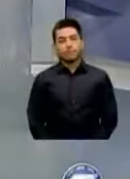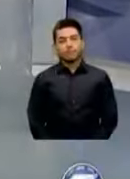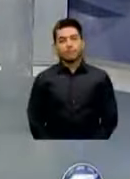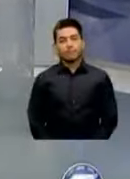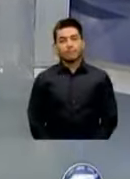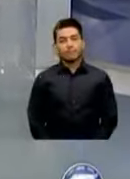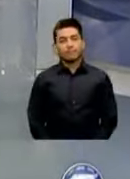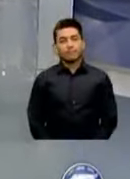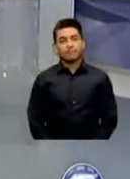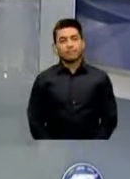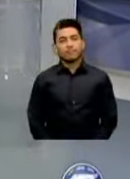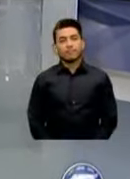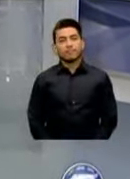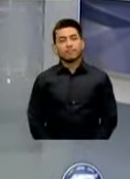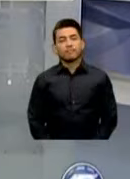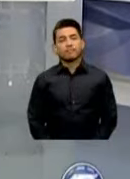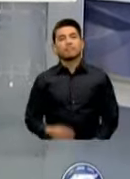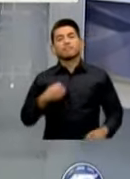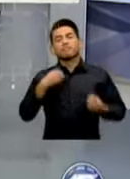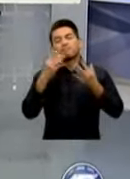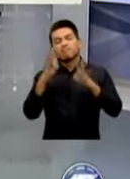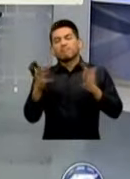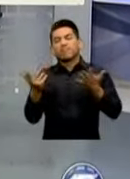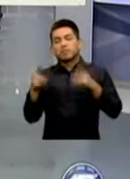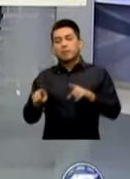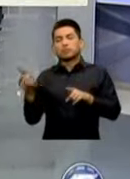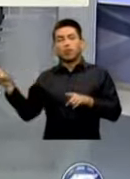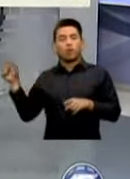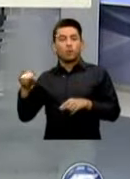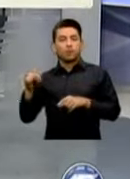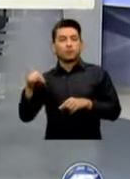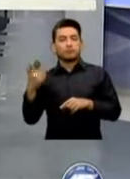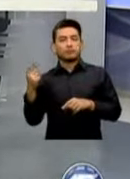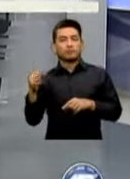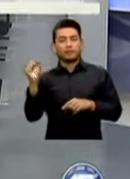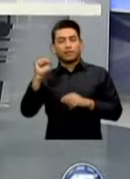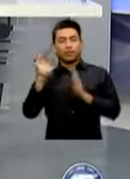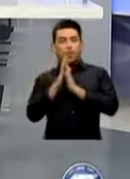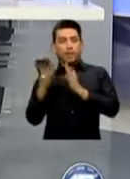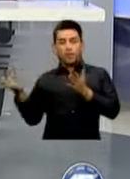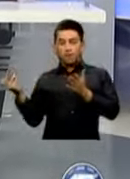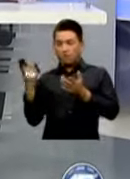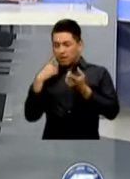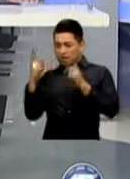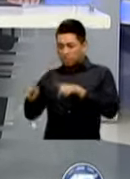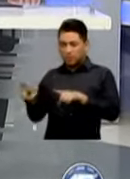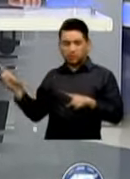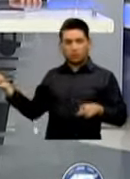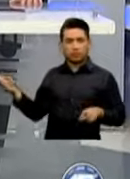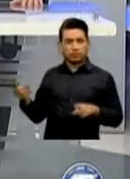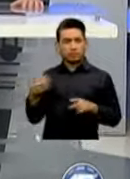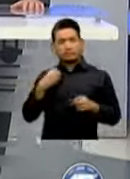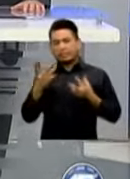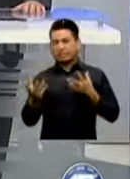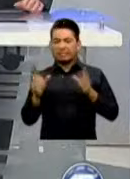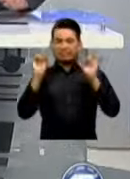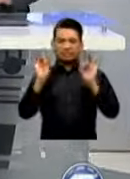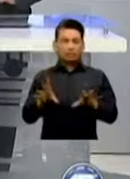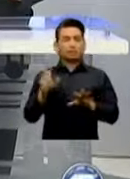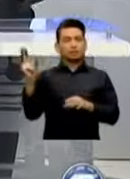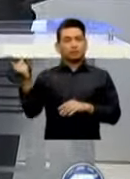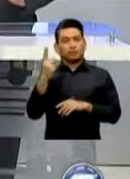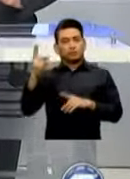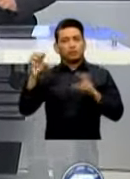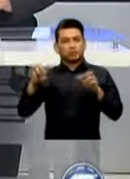Pero Pero Vamos a Hablar De Un Hecho Que Ocurrió También Durante El Fin De Semana Y Que Empieza A Generar Reacciones De Repudio Se Trata Del